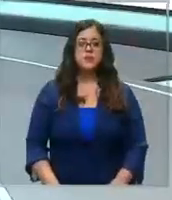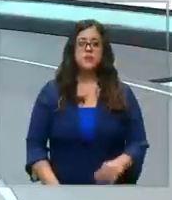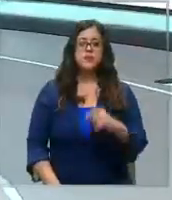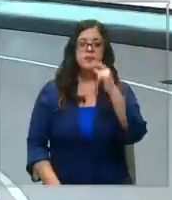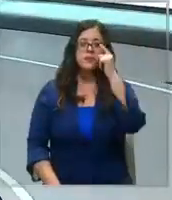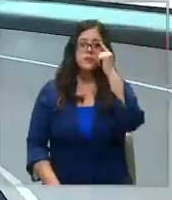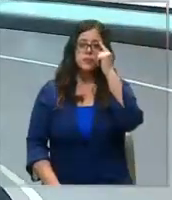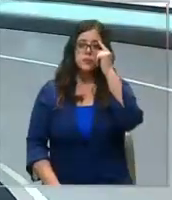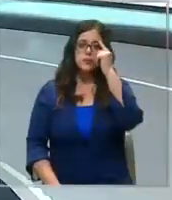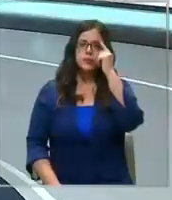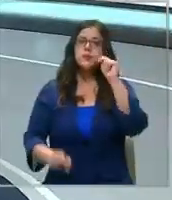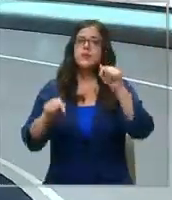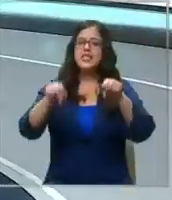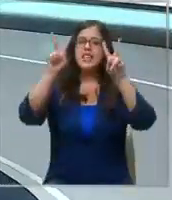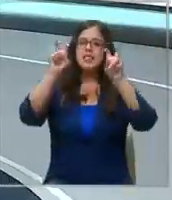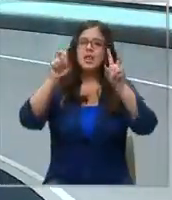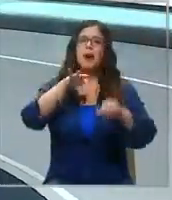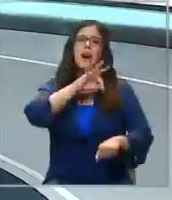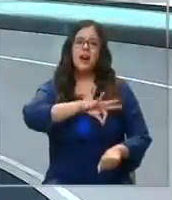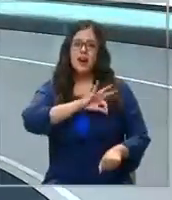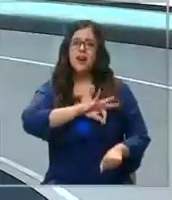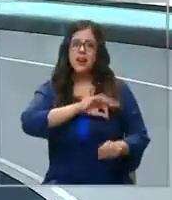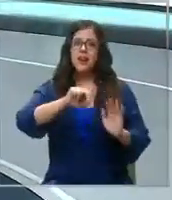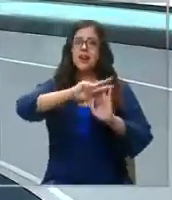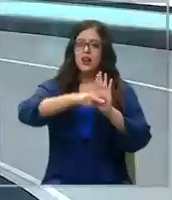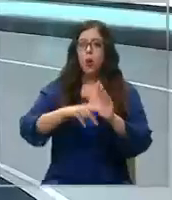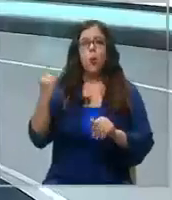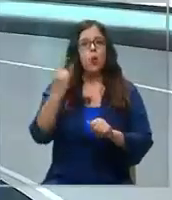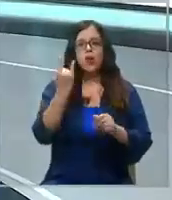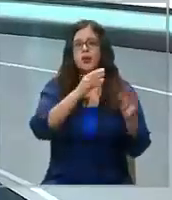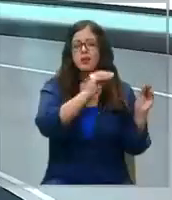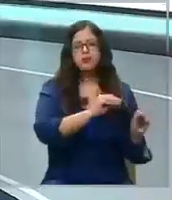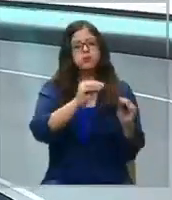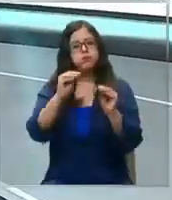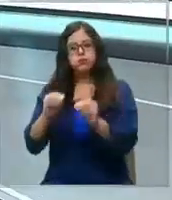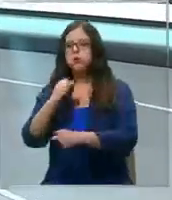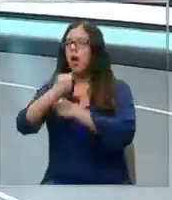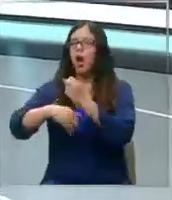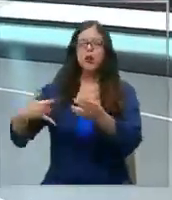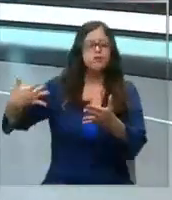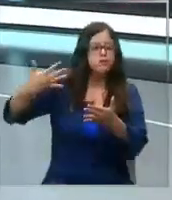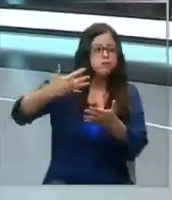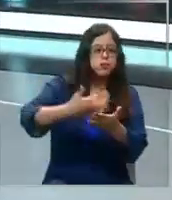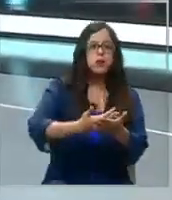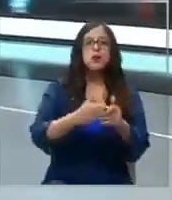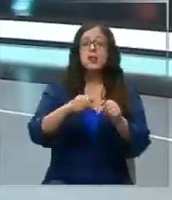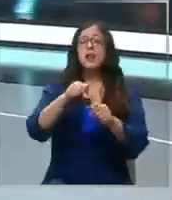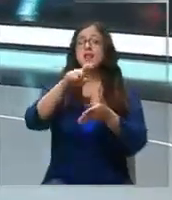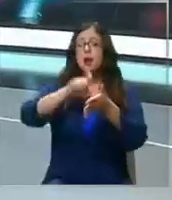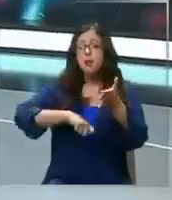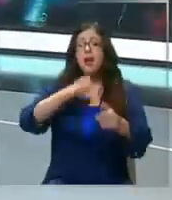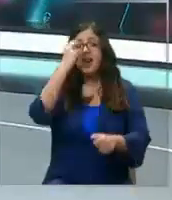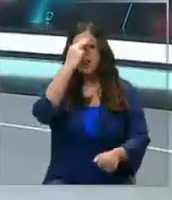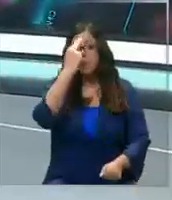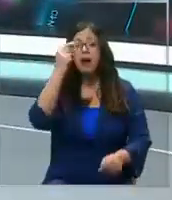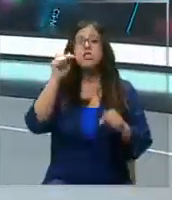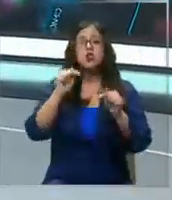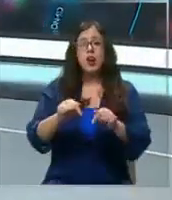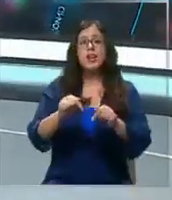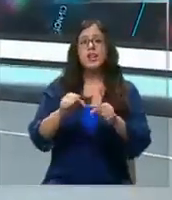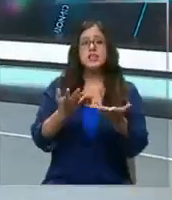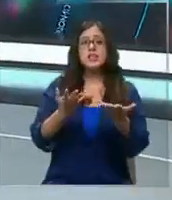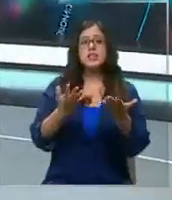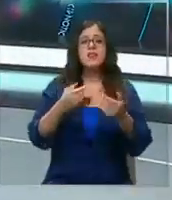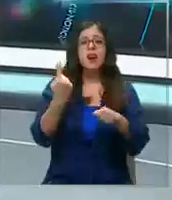Bueno, ese es el tema de fondo. La reforma previsional que es urgente, que se ha venido postergando por tantos años y que en marzo finalmente se va a discutir en el Congreso, ojalá con buenos